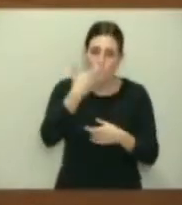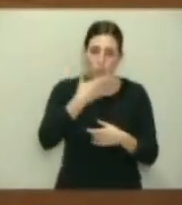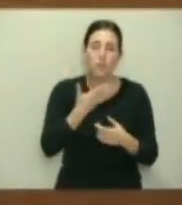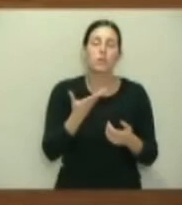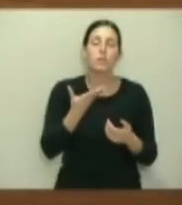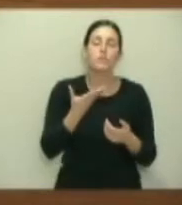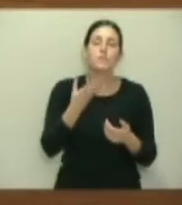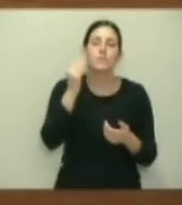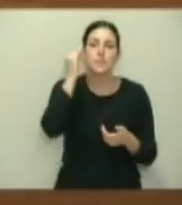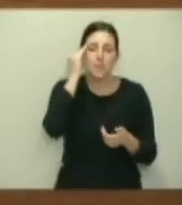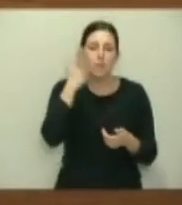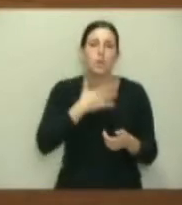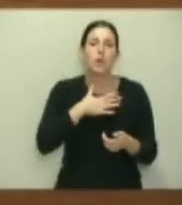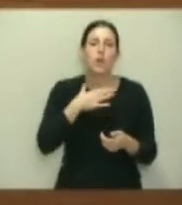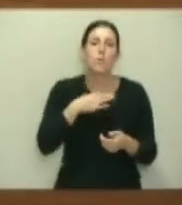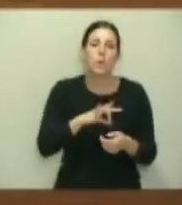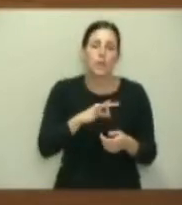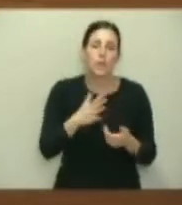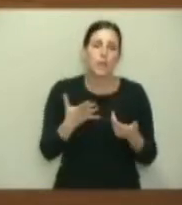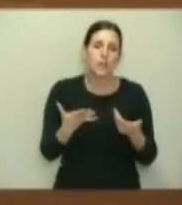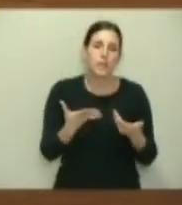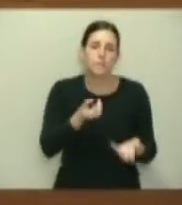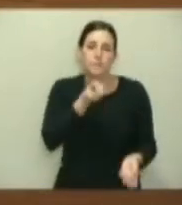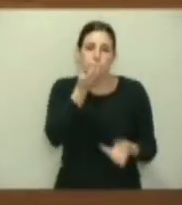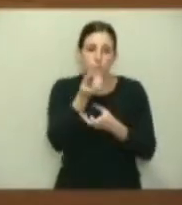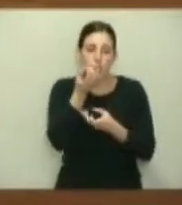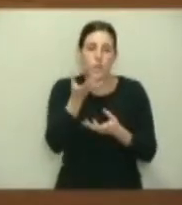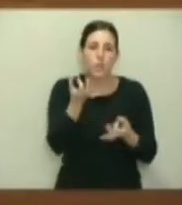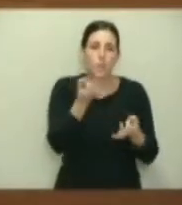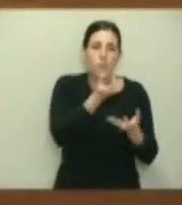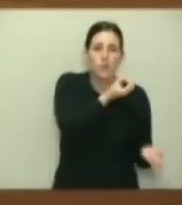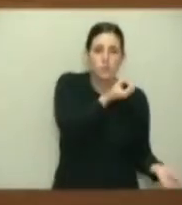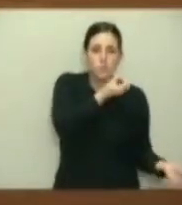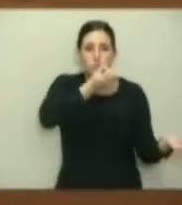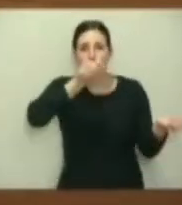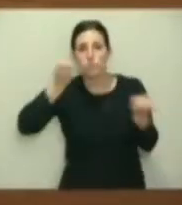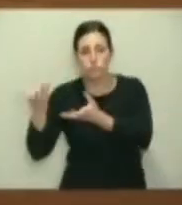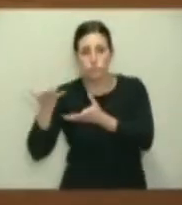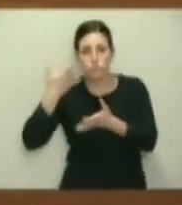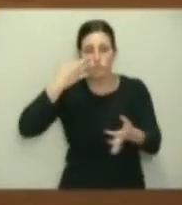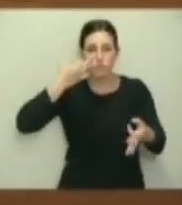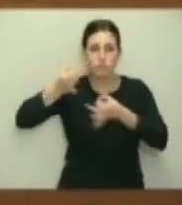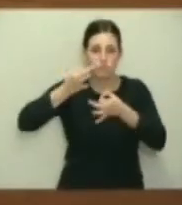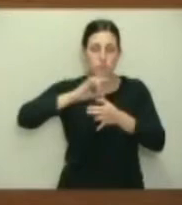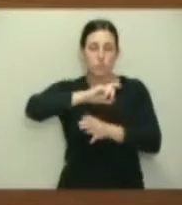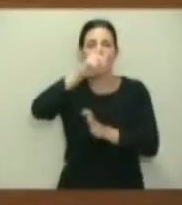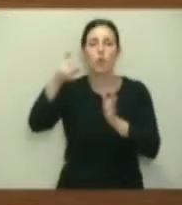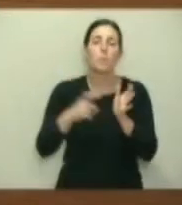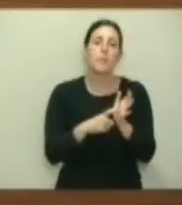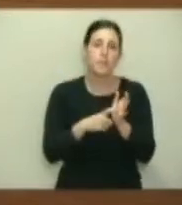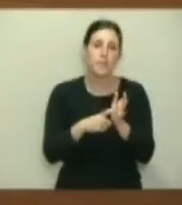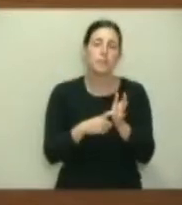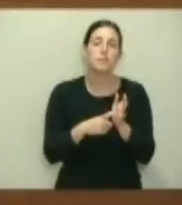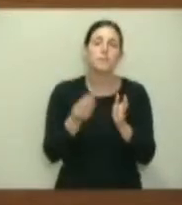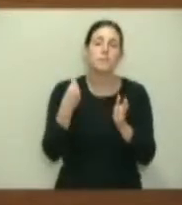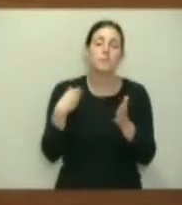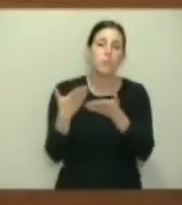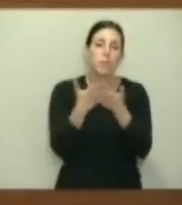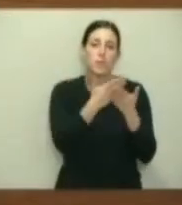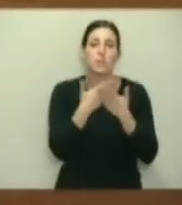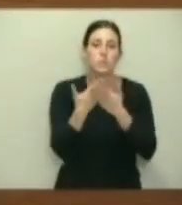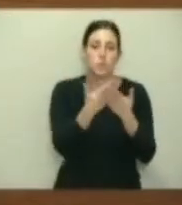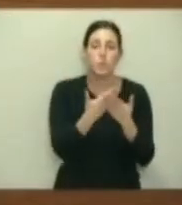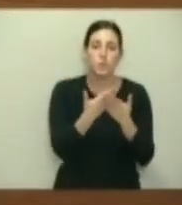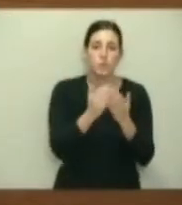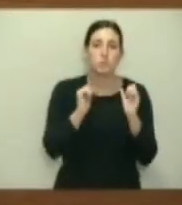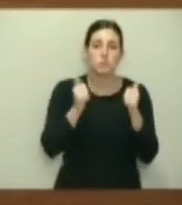información hay que trasladarla de forma bastante más rigurosa, más completa. Y hay algunos estudios en marcha, usted lo